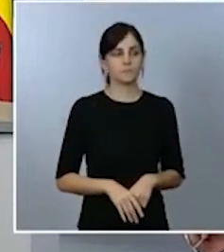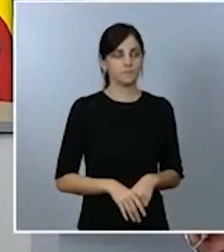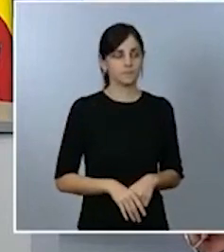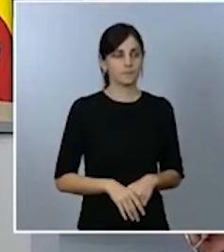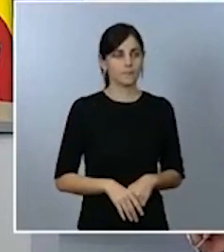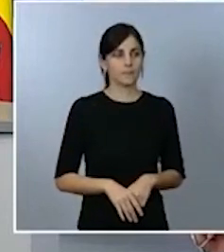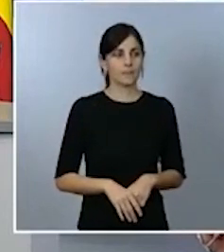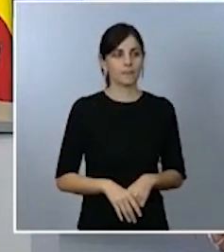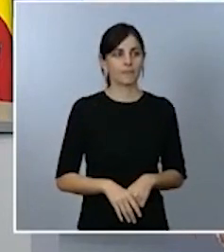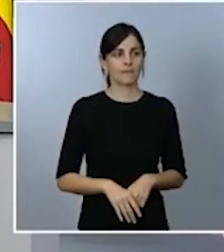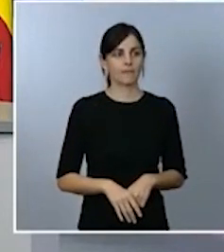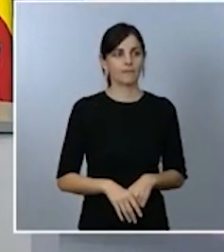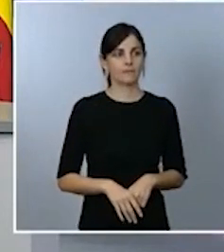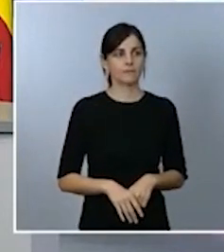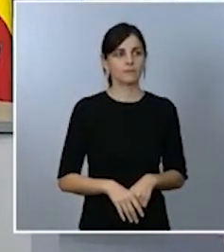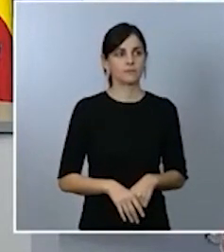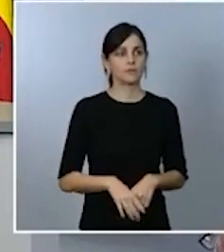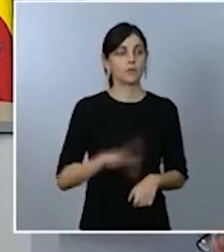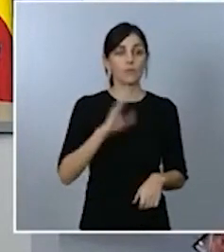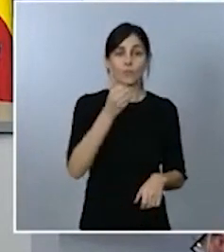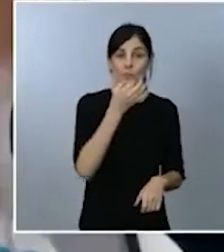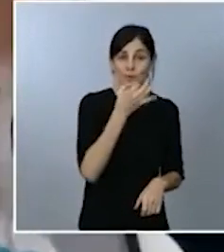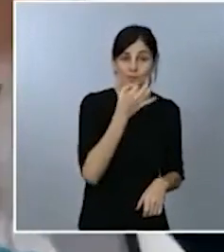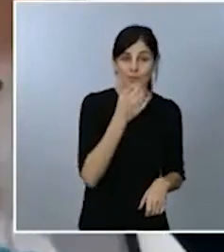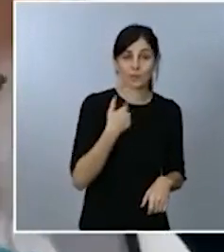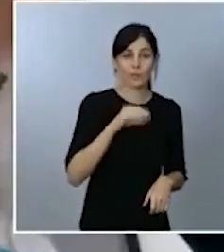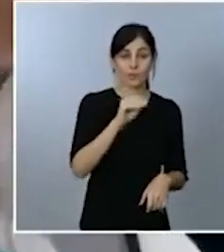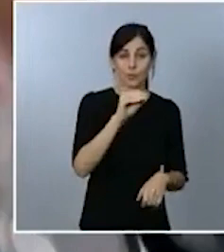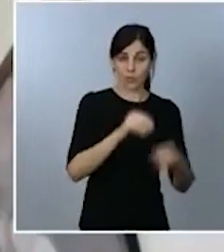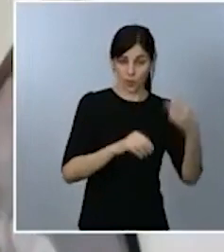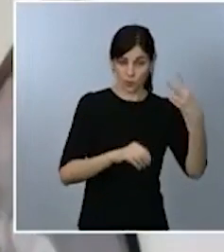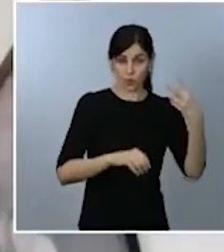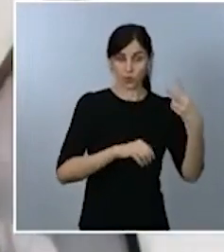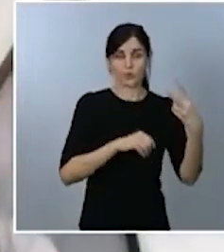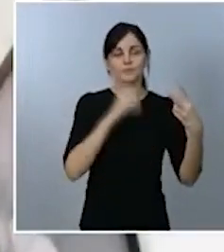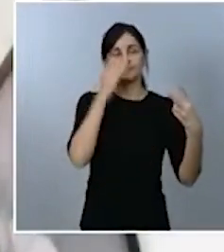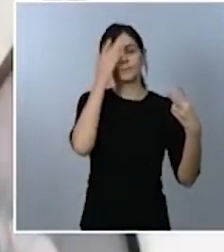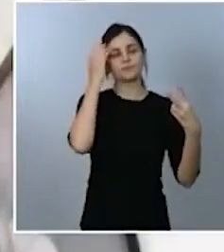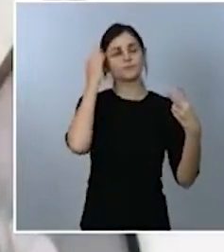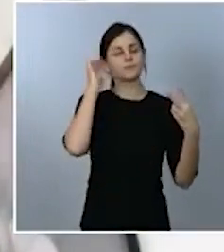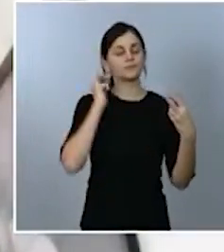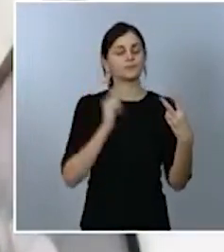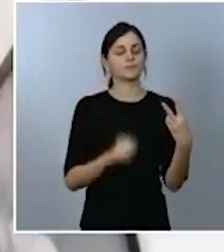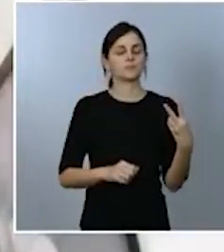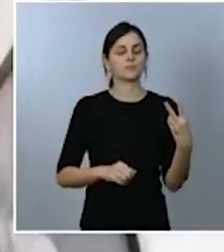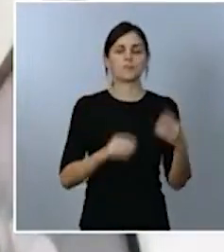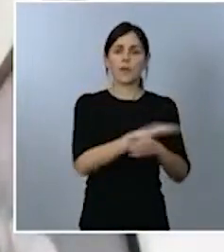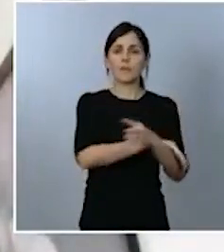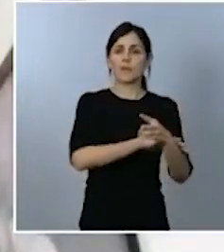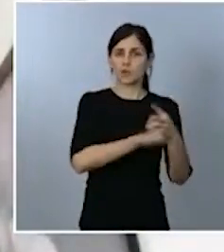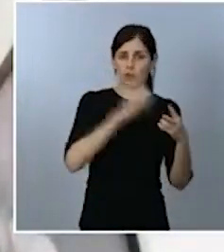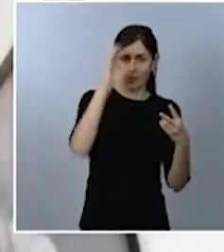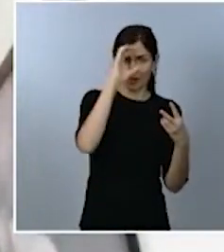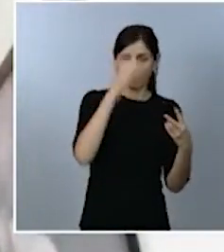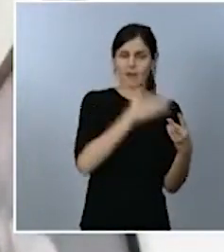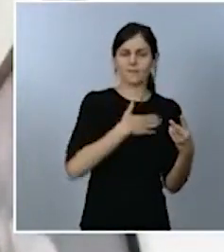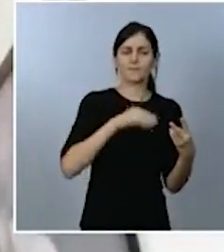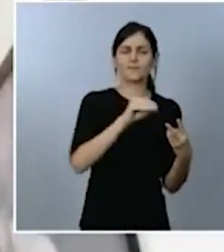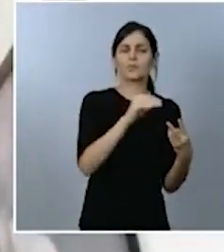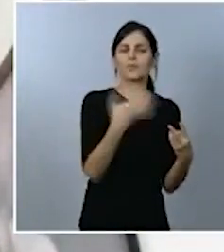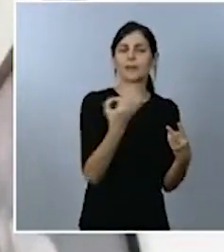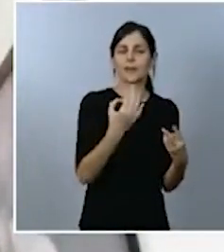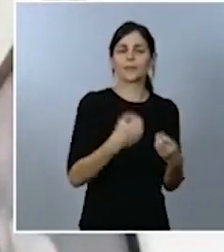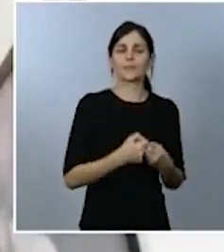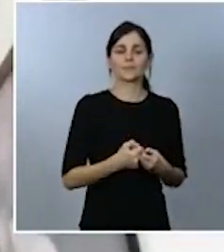pues hola buenas tardes yo tenía dos preguntas así de detalle para dos ministros el ministro Duque quería preguntarle si temen una